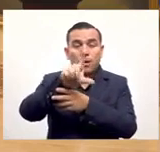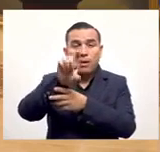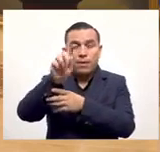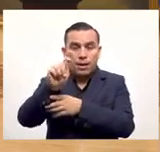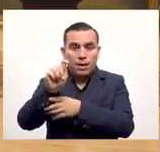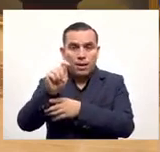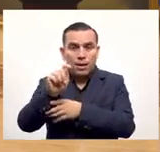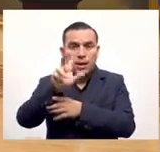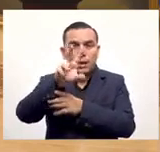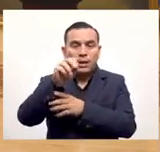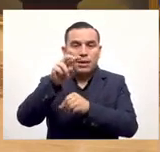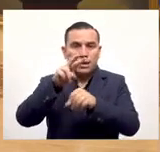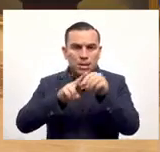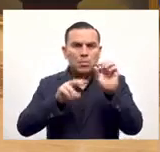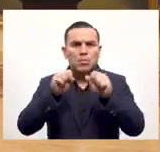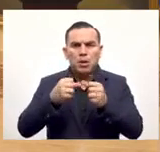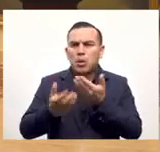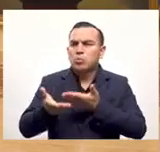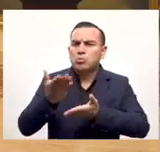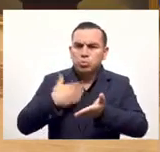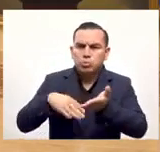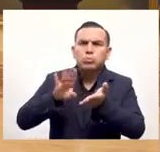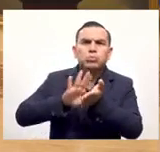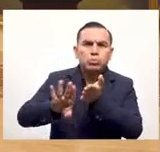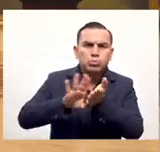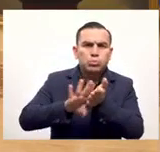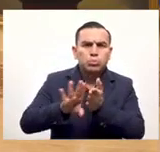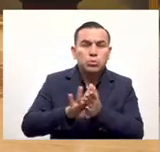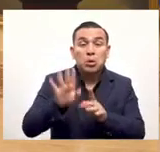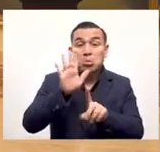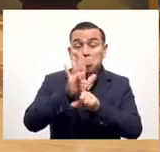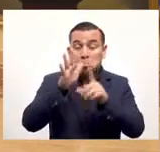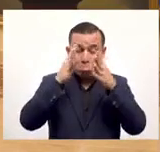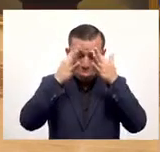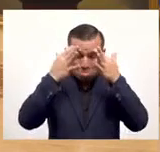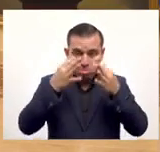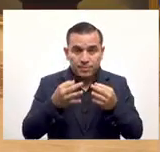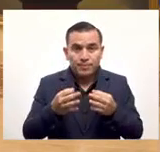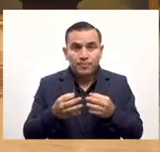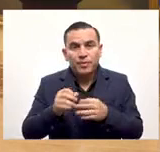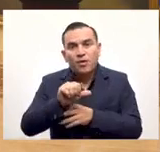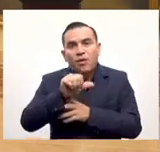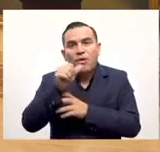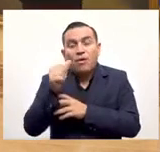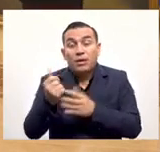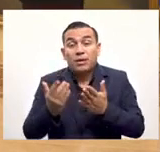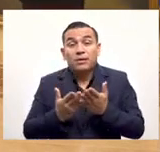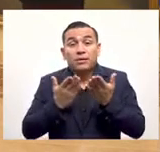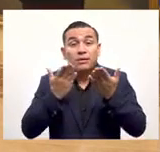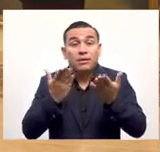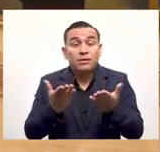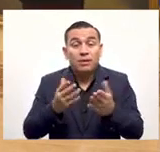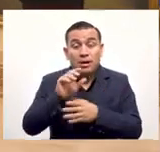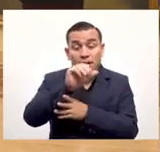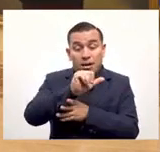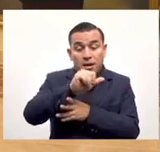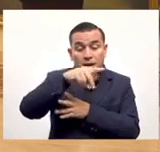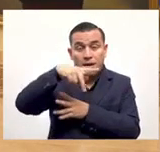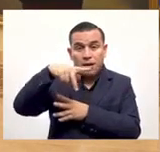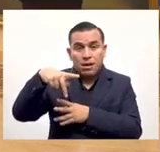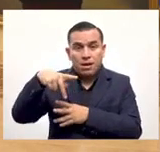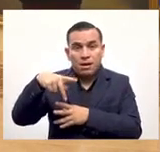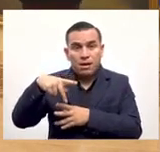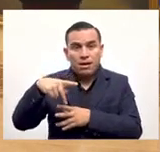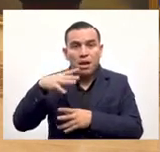recibe 30 dólares en bitcoin con los cuales puede consumir puede comprar lo que usted quiera y el otro beneficio es que va a tener una